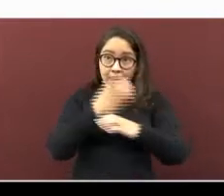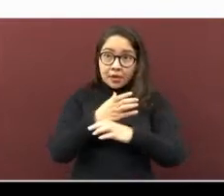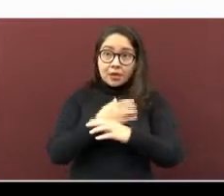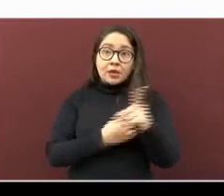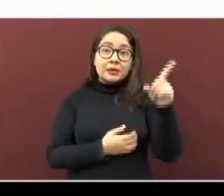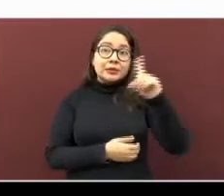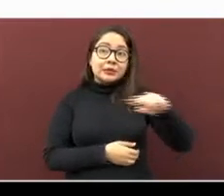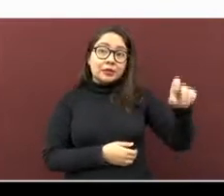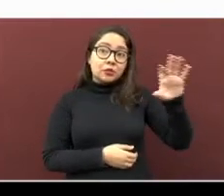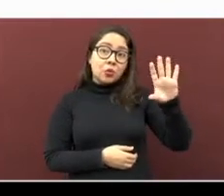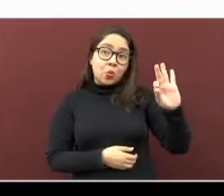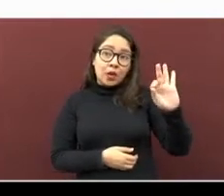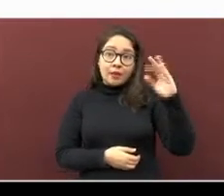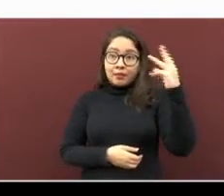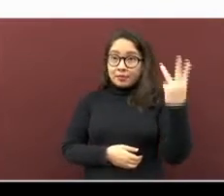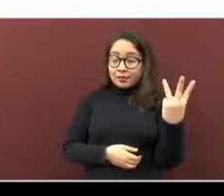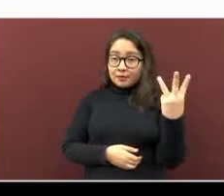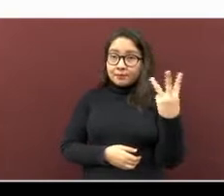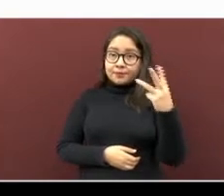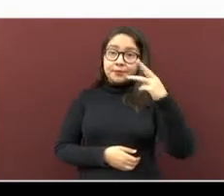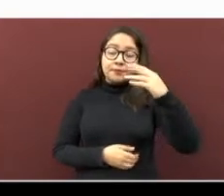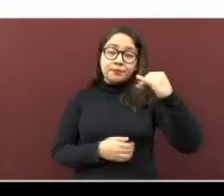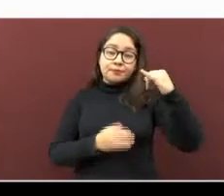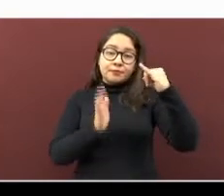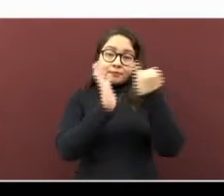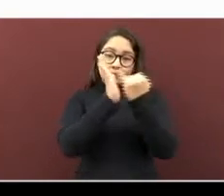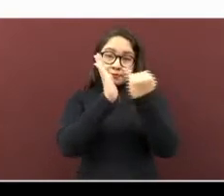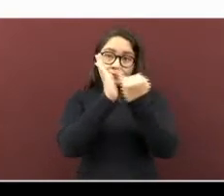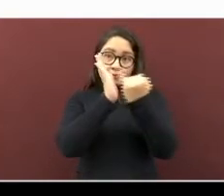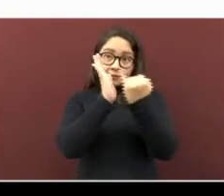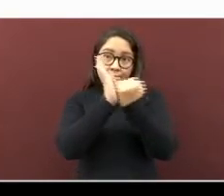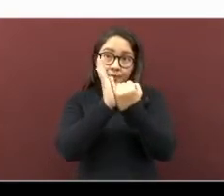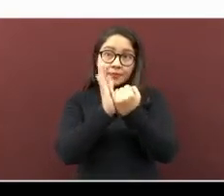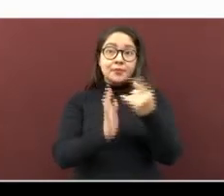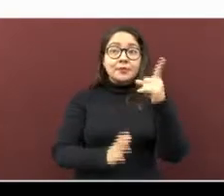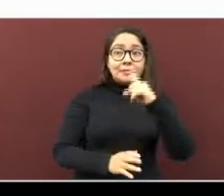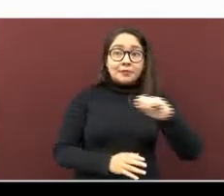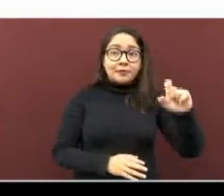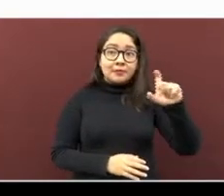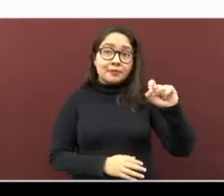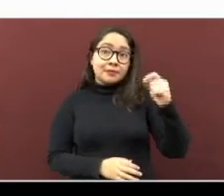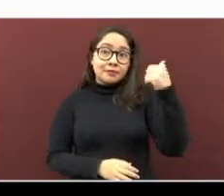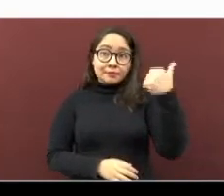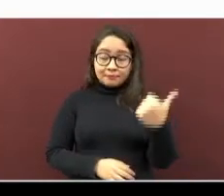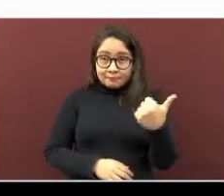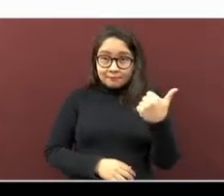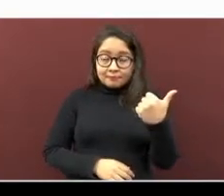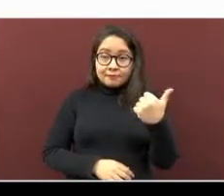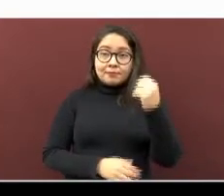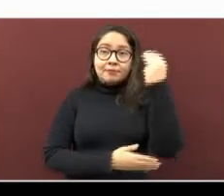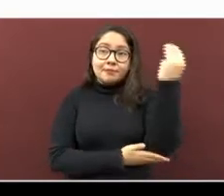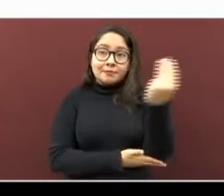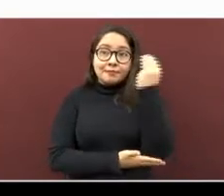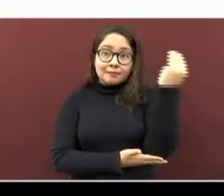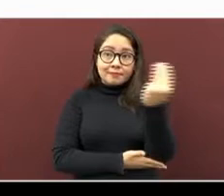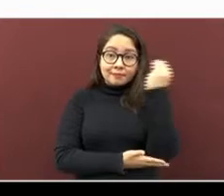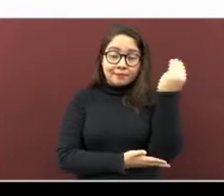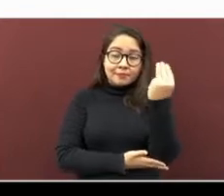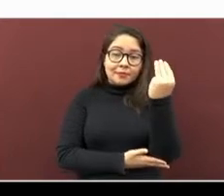143. Iztazoquitlán, 126. Minatitlán,